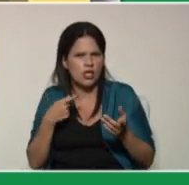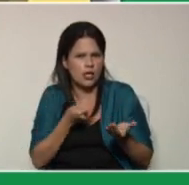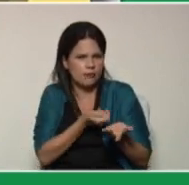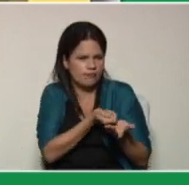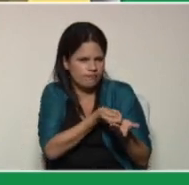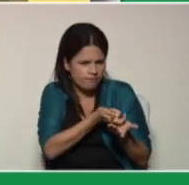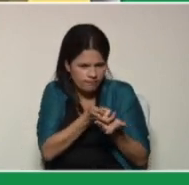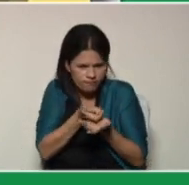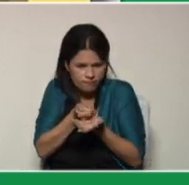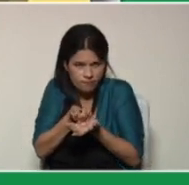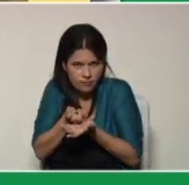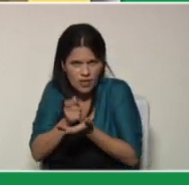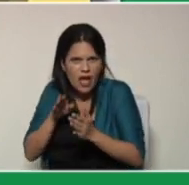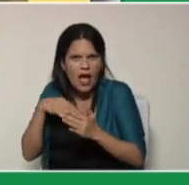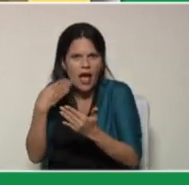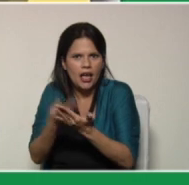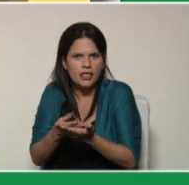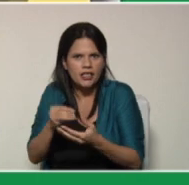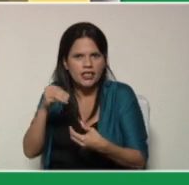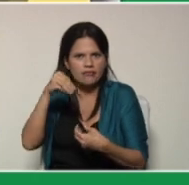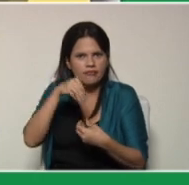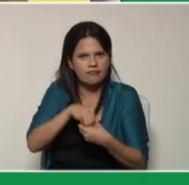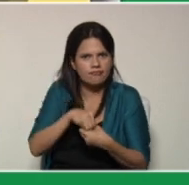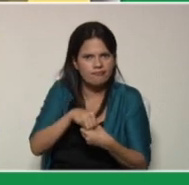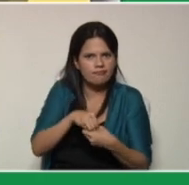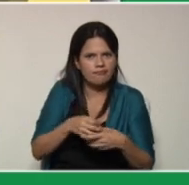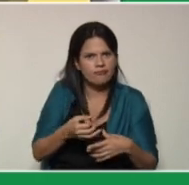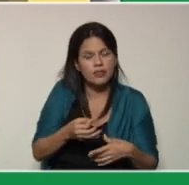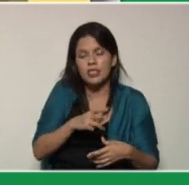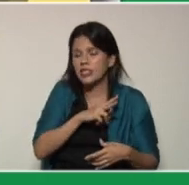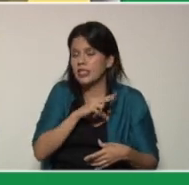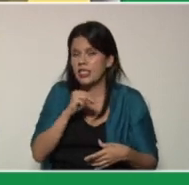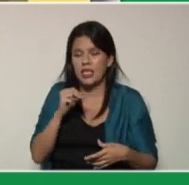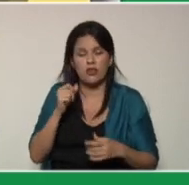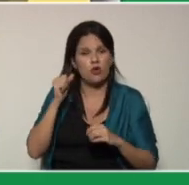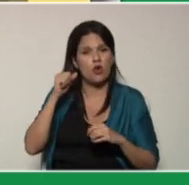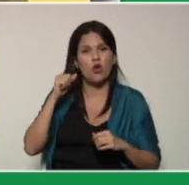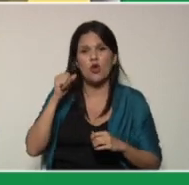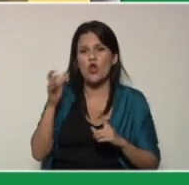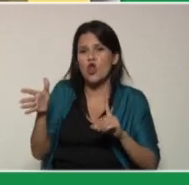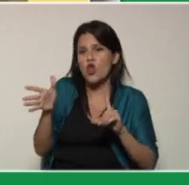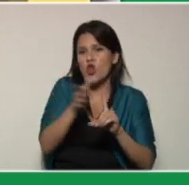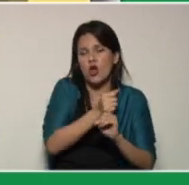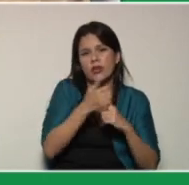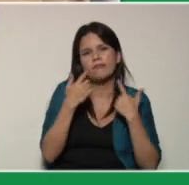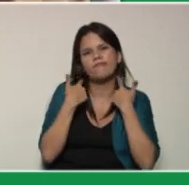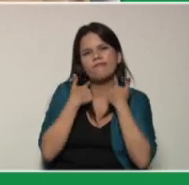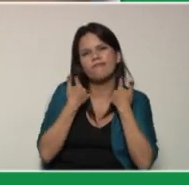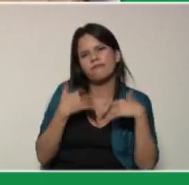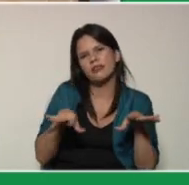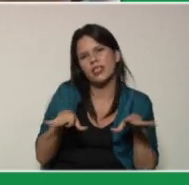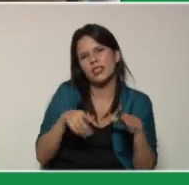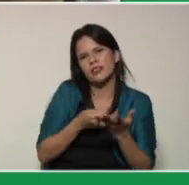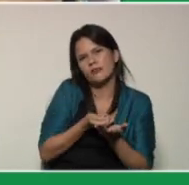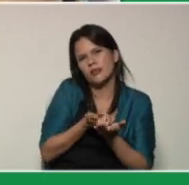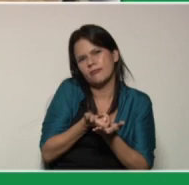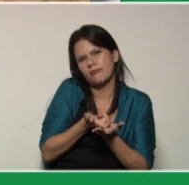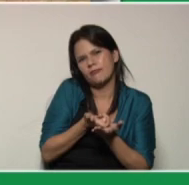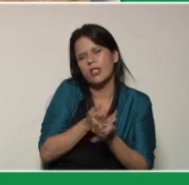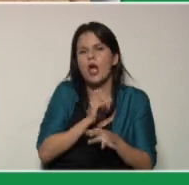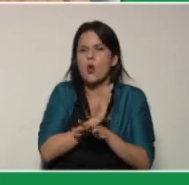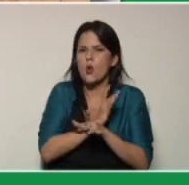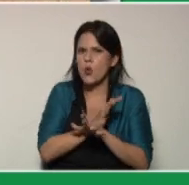hasta caer dentro del hueco. Quien no lo logre pierde su metra. Es un juego